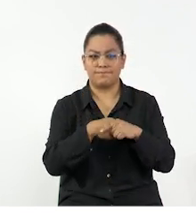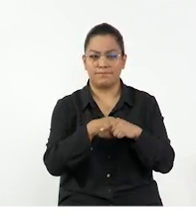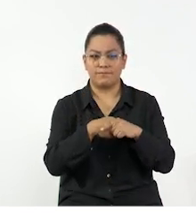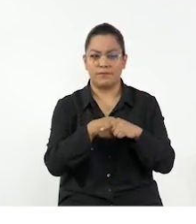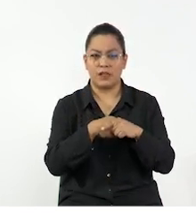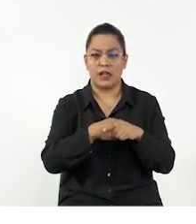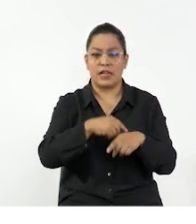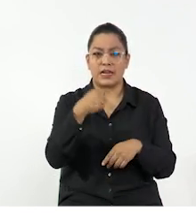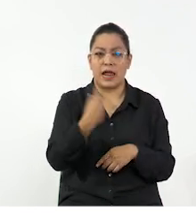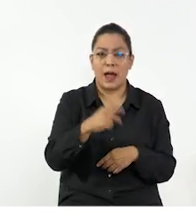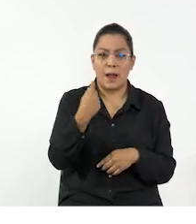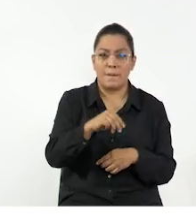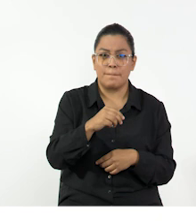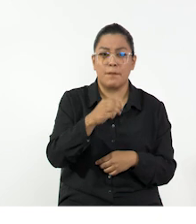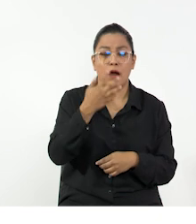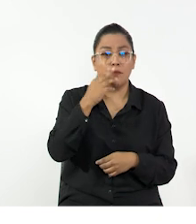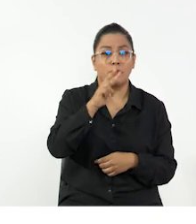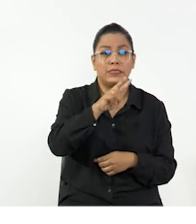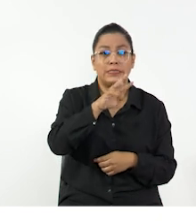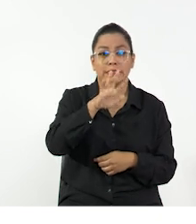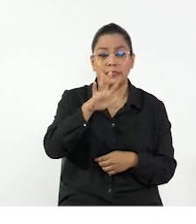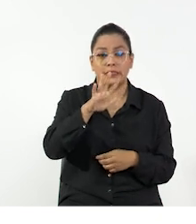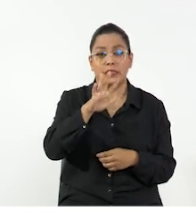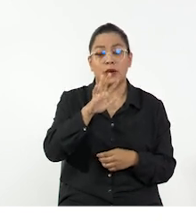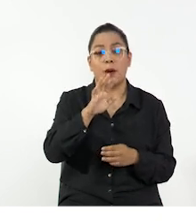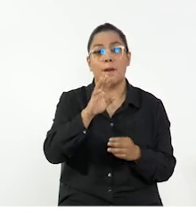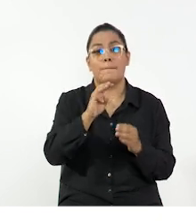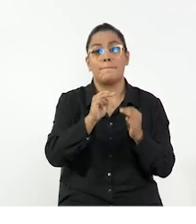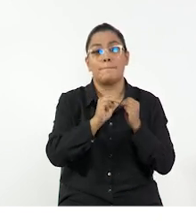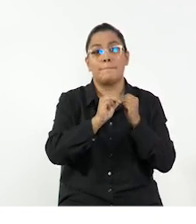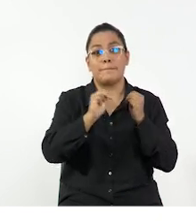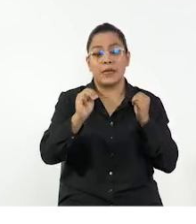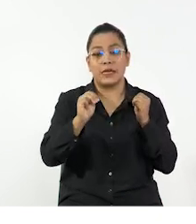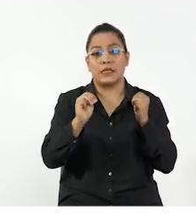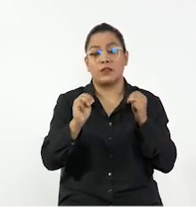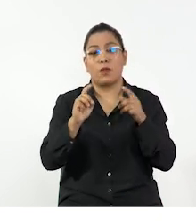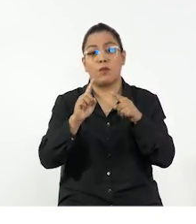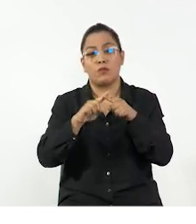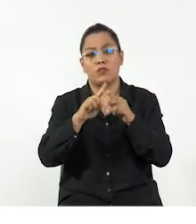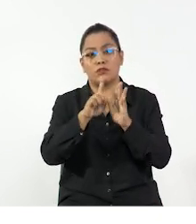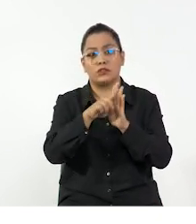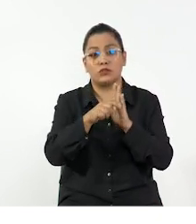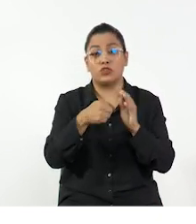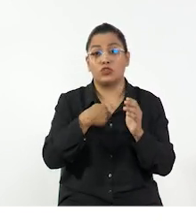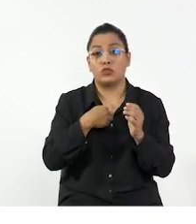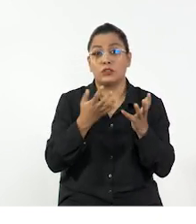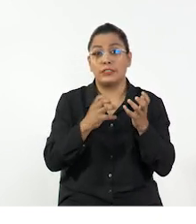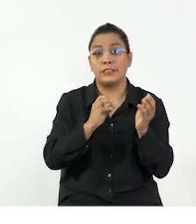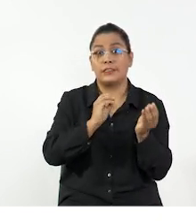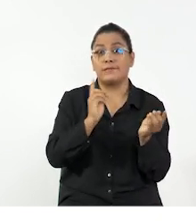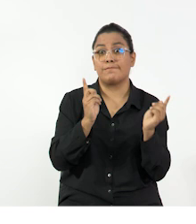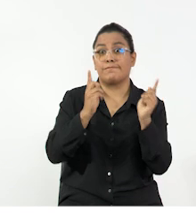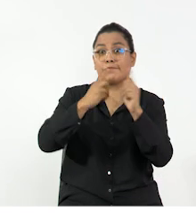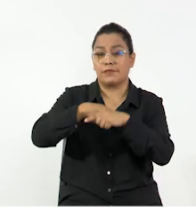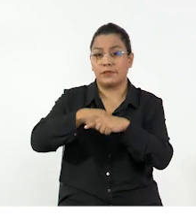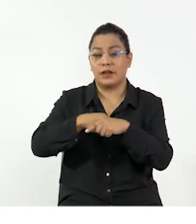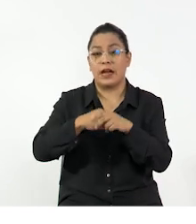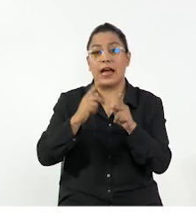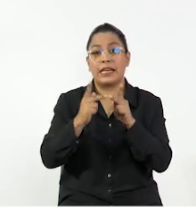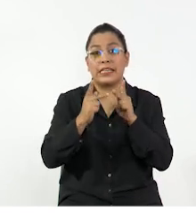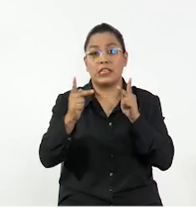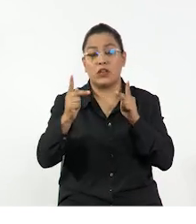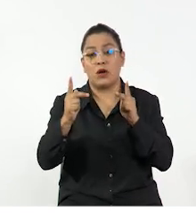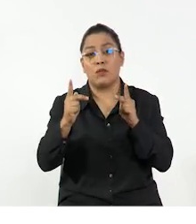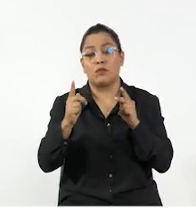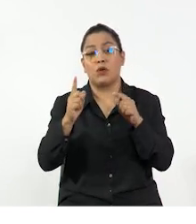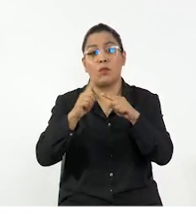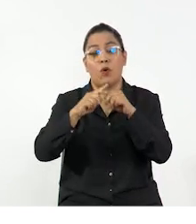convertir un valor de velocidad como lo es 25 metros por segundo, si yo lo quiero en kilómetros por hora? Bueno,